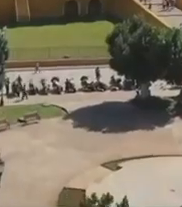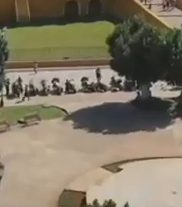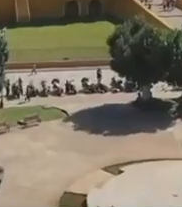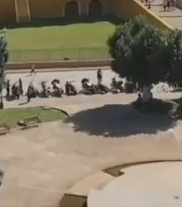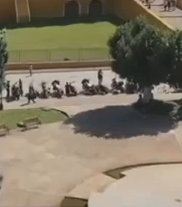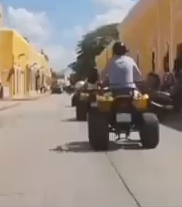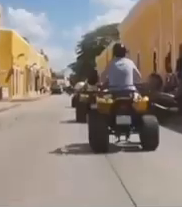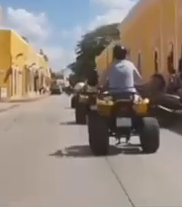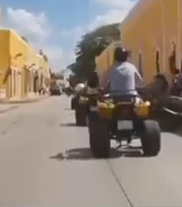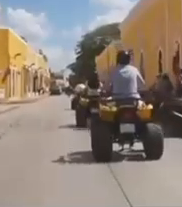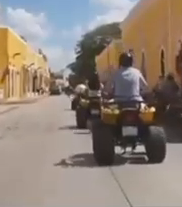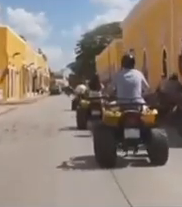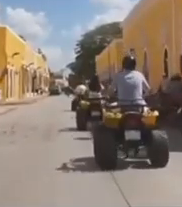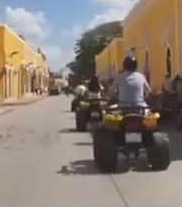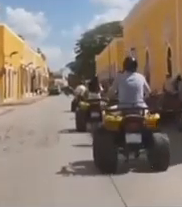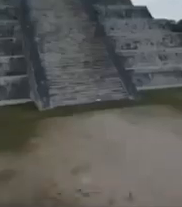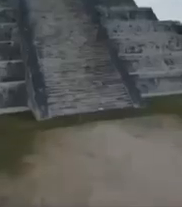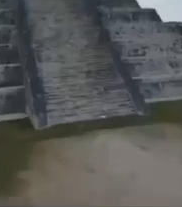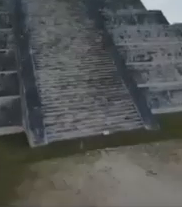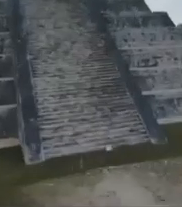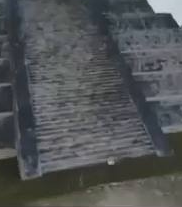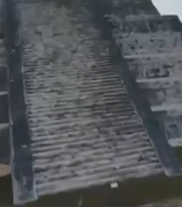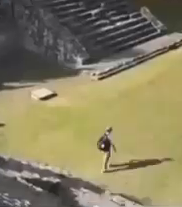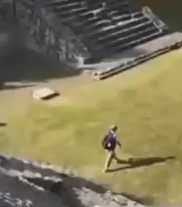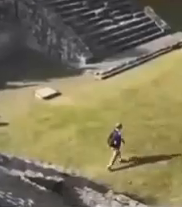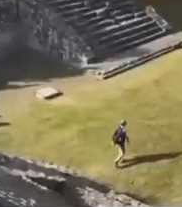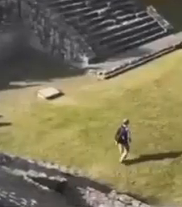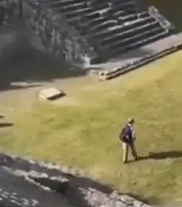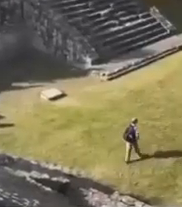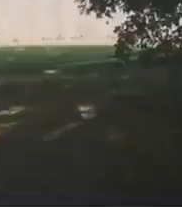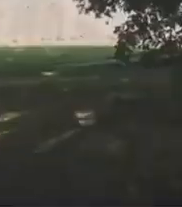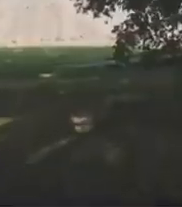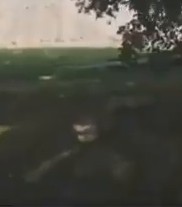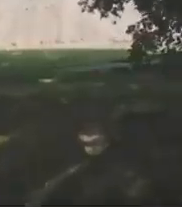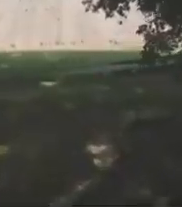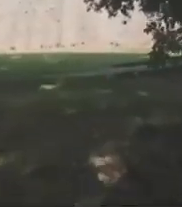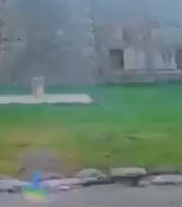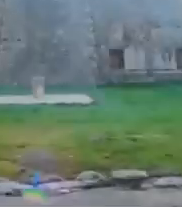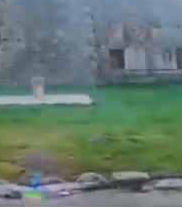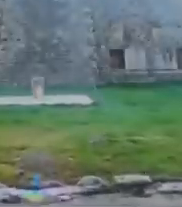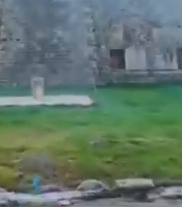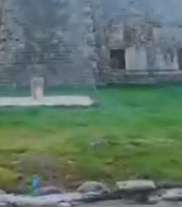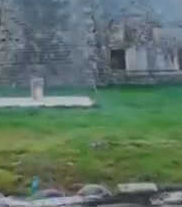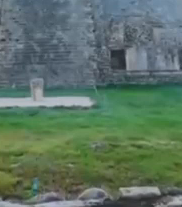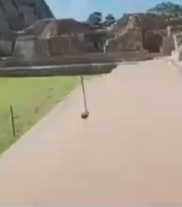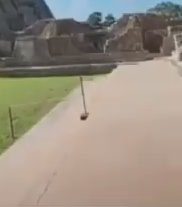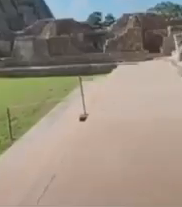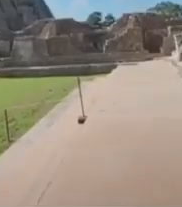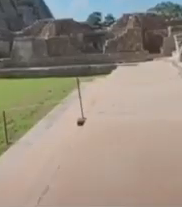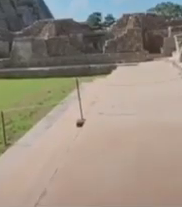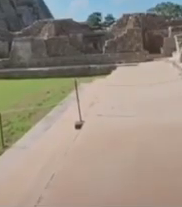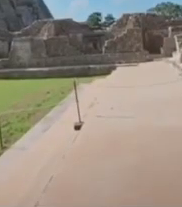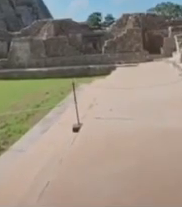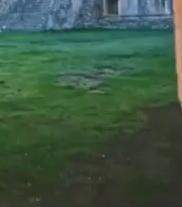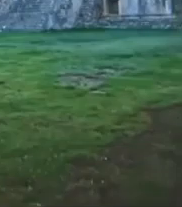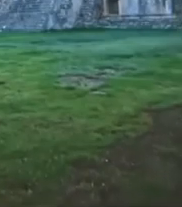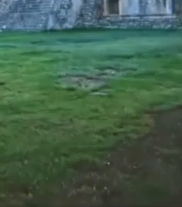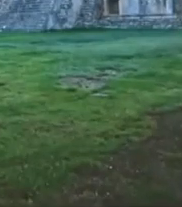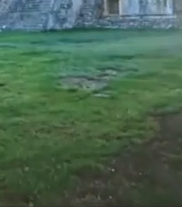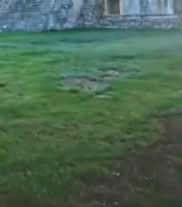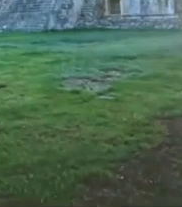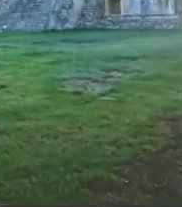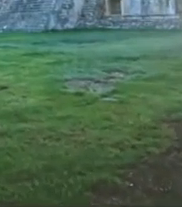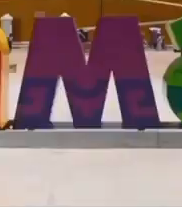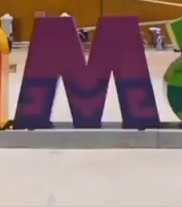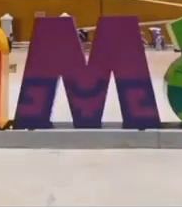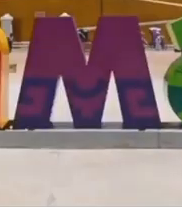cual se van a estar mejorando las zonas arqueológicas y los centros de visitantes. Por otro lado, también son casi seiscientos millones de pesos de obras que ha hecho